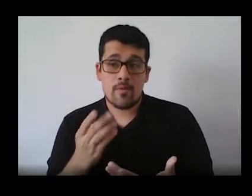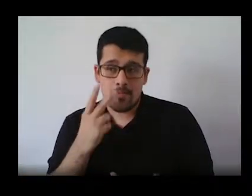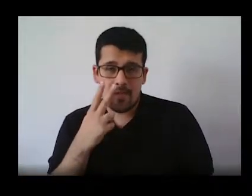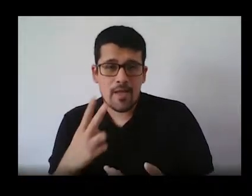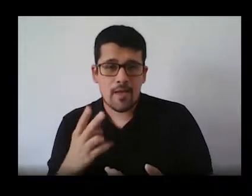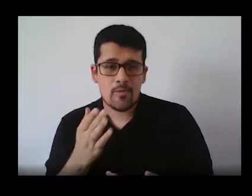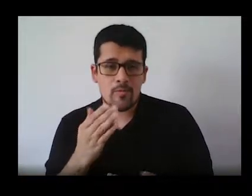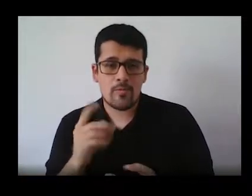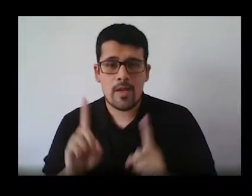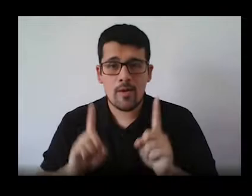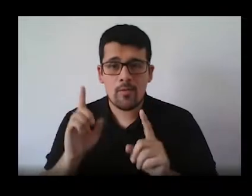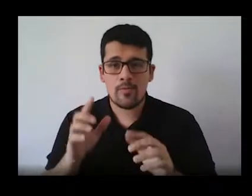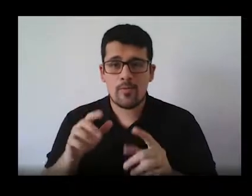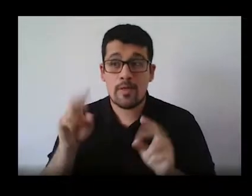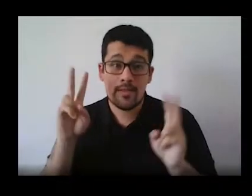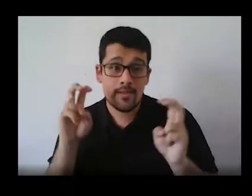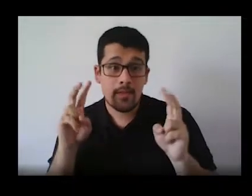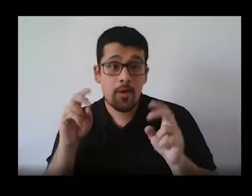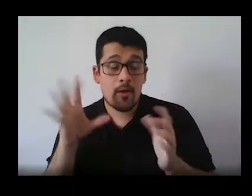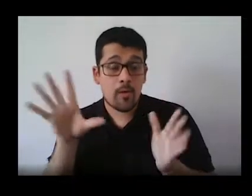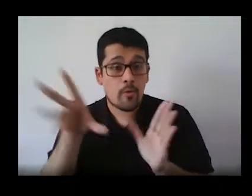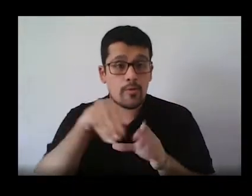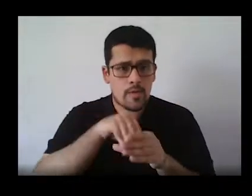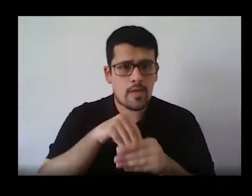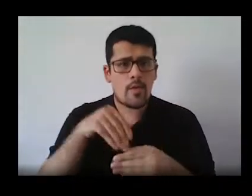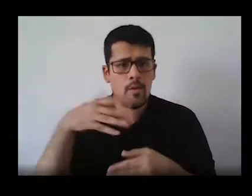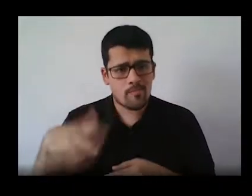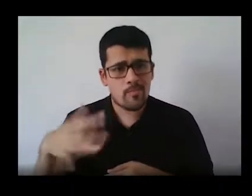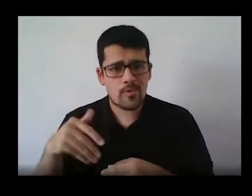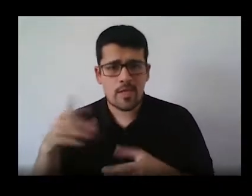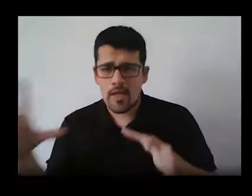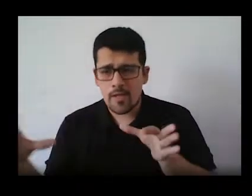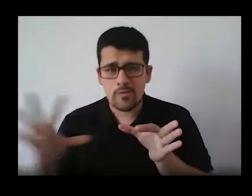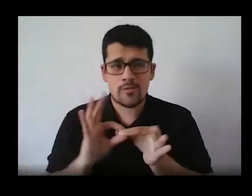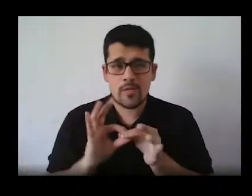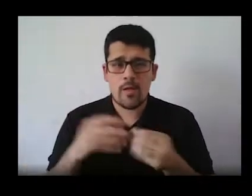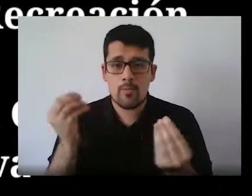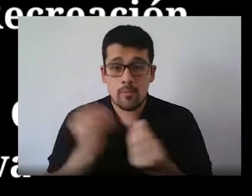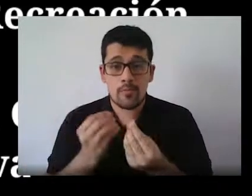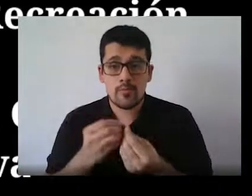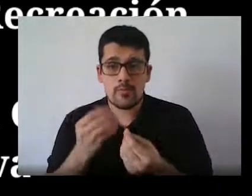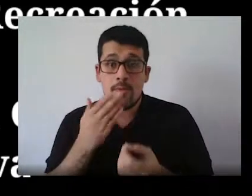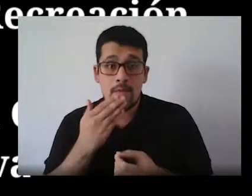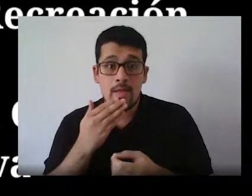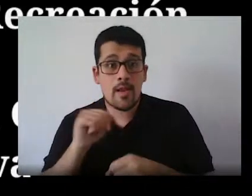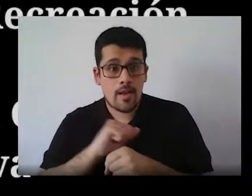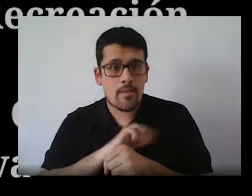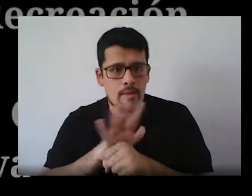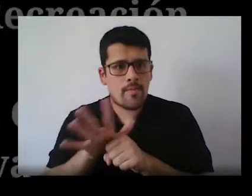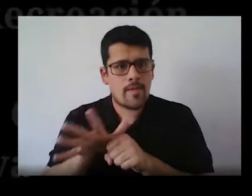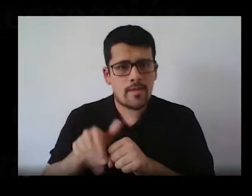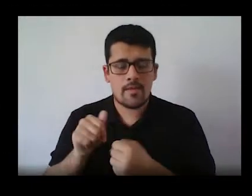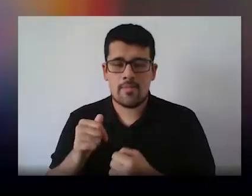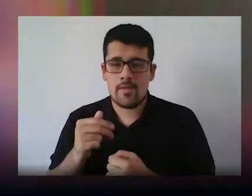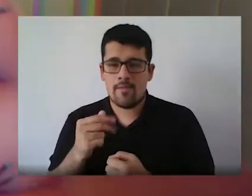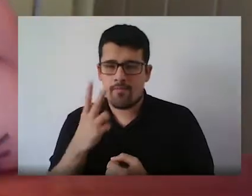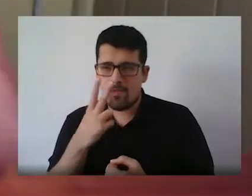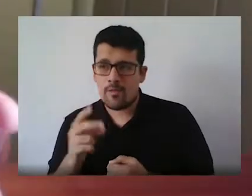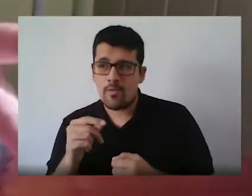priorizado en ciertos temas y en contenidos ciertos relevantes asociados muchas veces también a la pandemia con